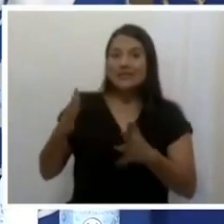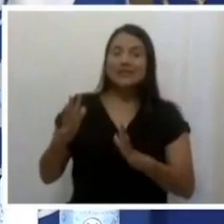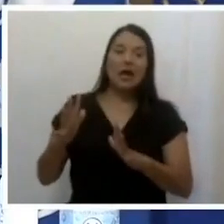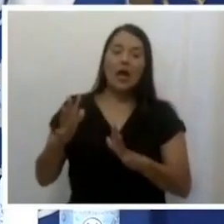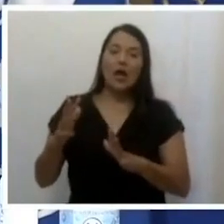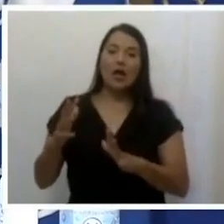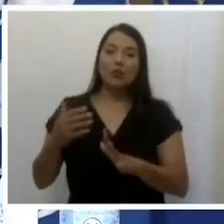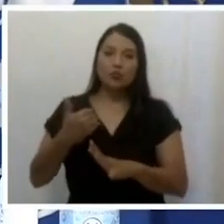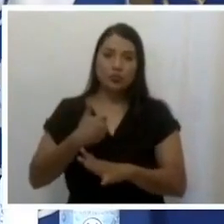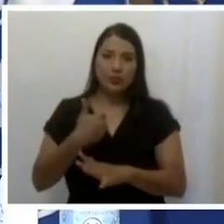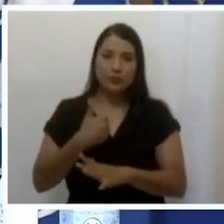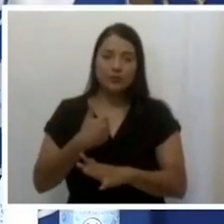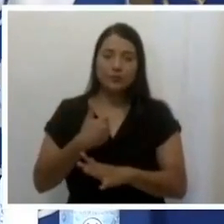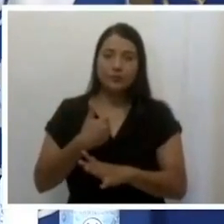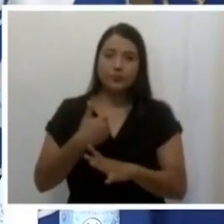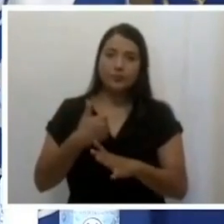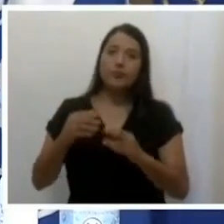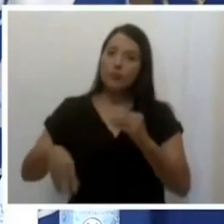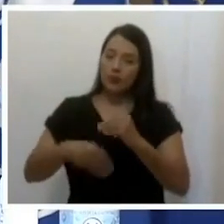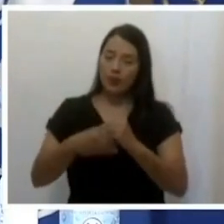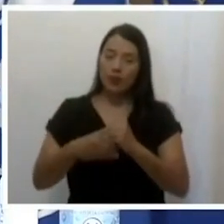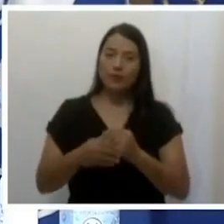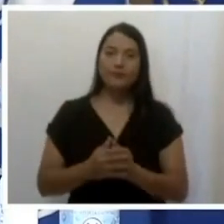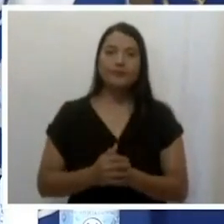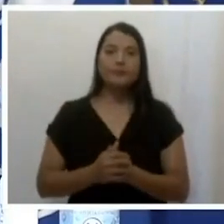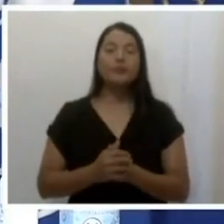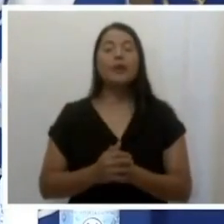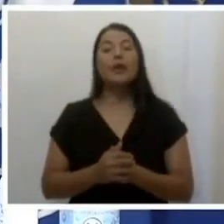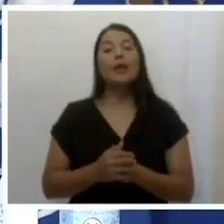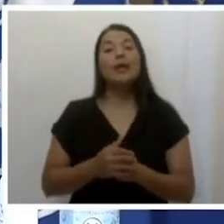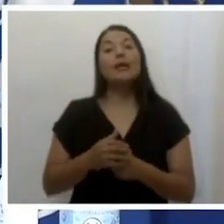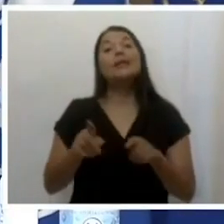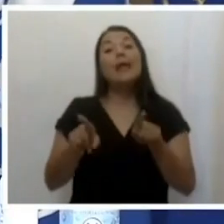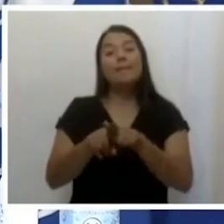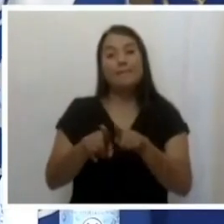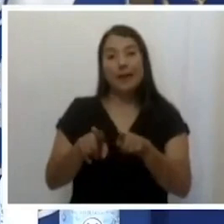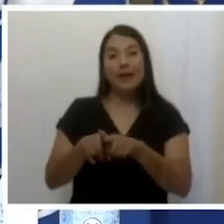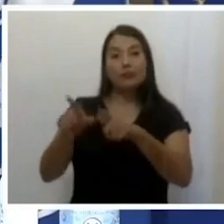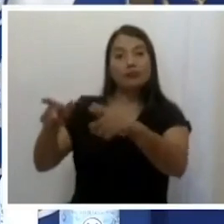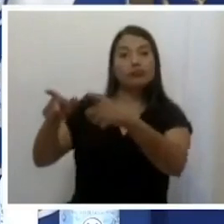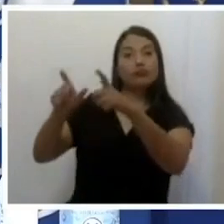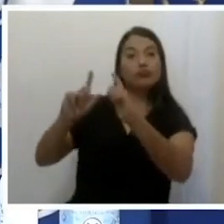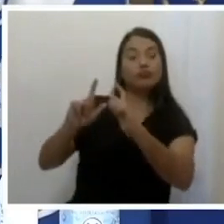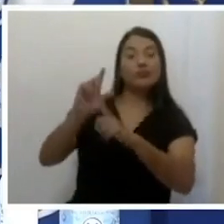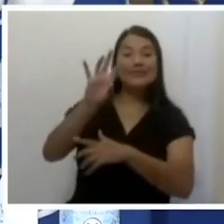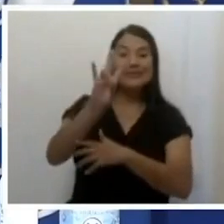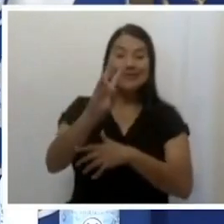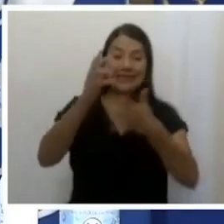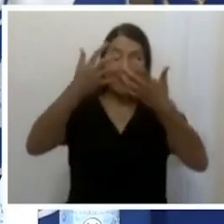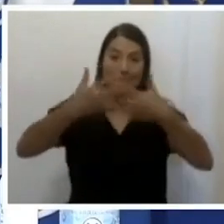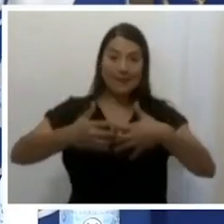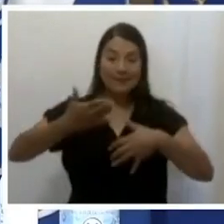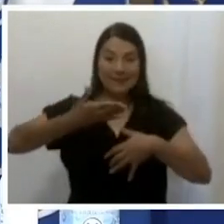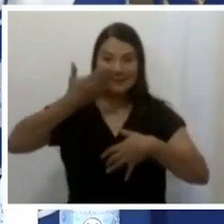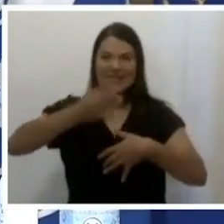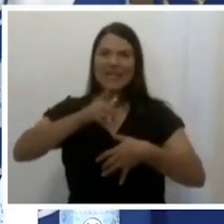adquirimos, entonces eso se suma. Recibimos 7 de una donación de Qatar, esos ya